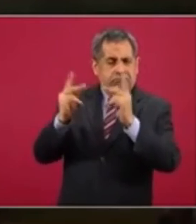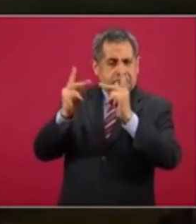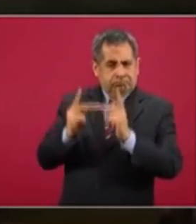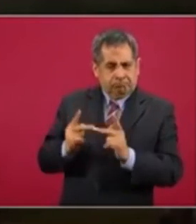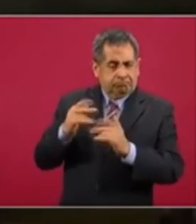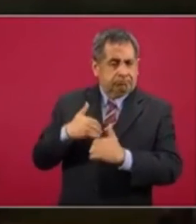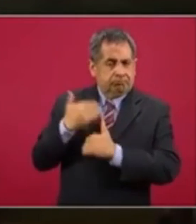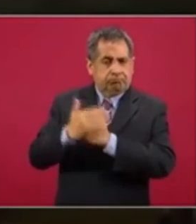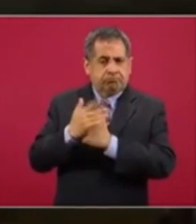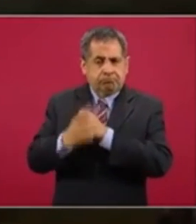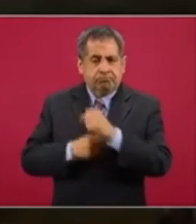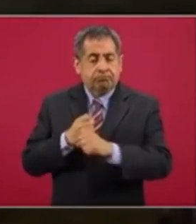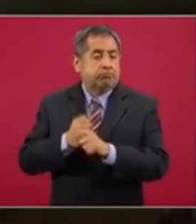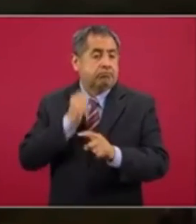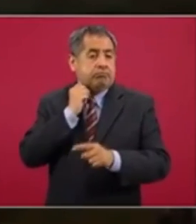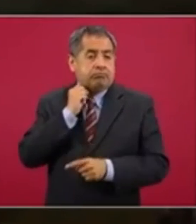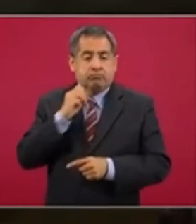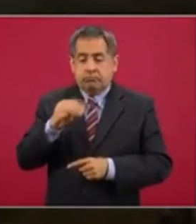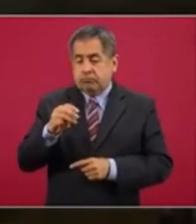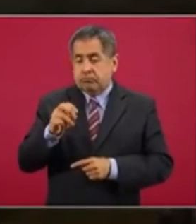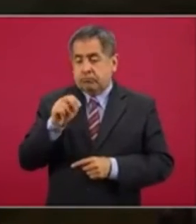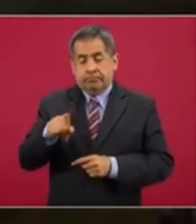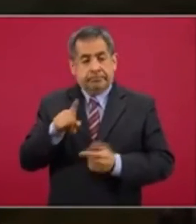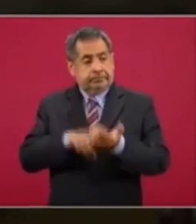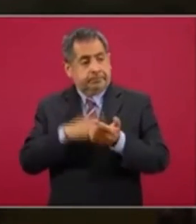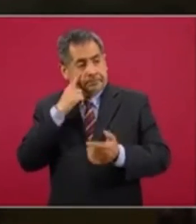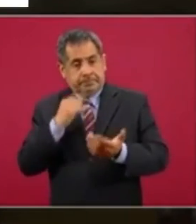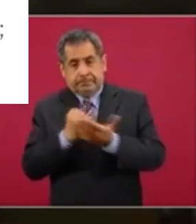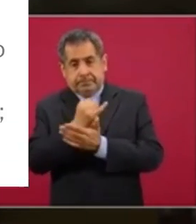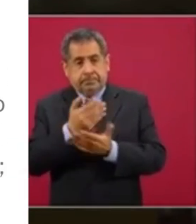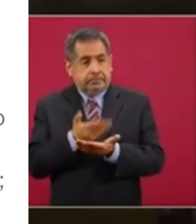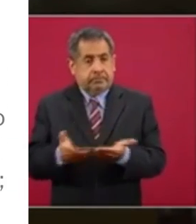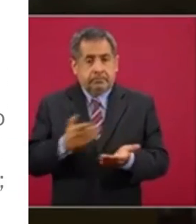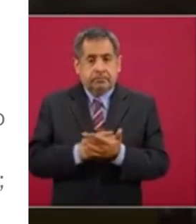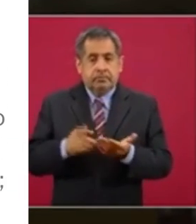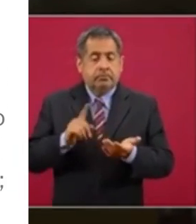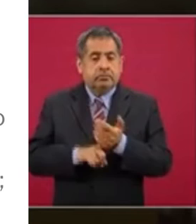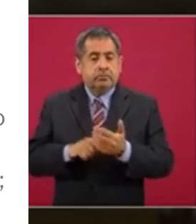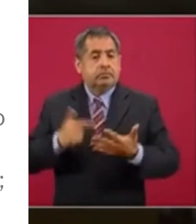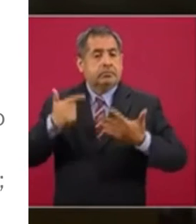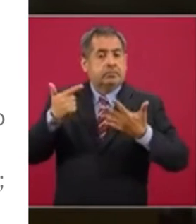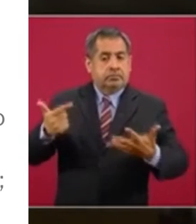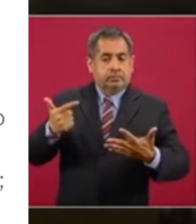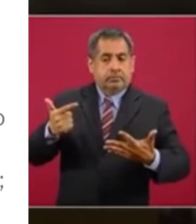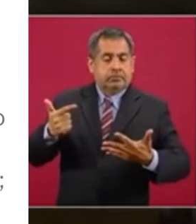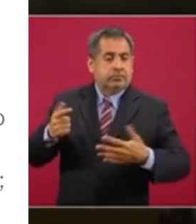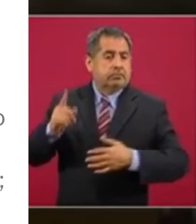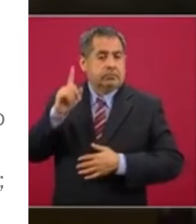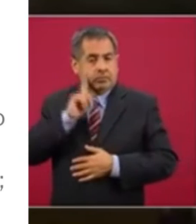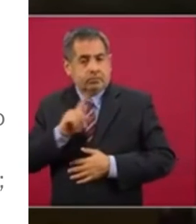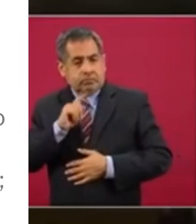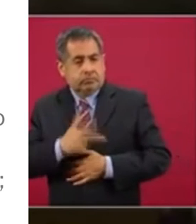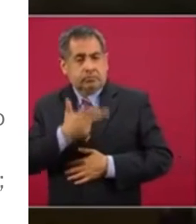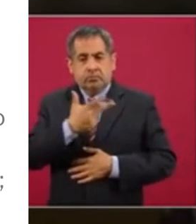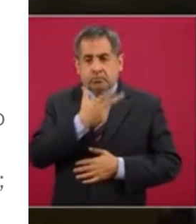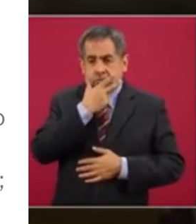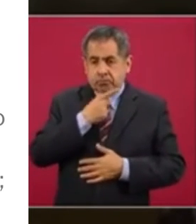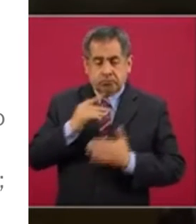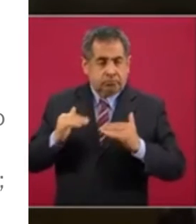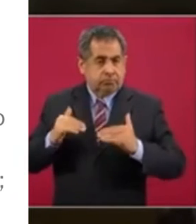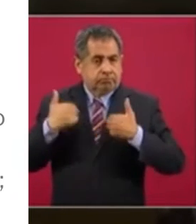El senador de hecho, Ricardo Monreal, dice que esta decisión del INE de que ahora sean siete candidatas mujeres y ocho hombres estaría